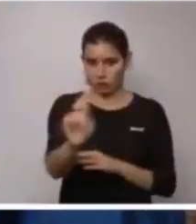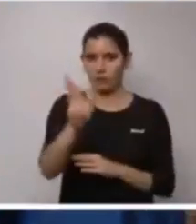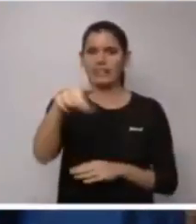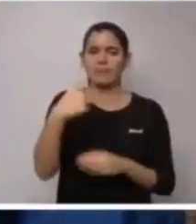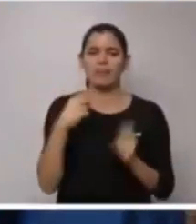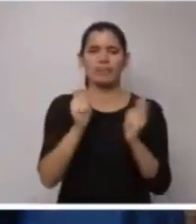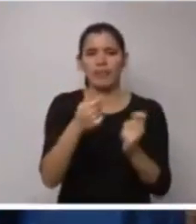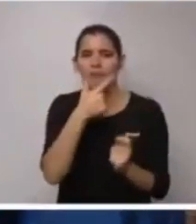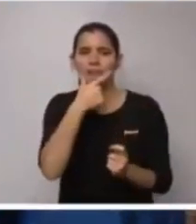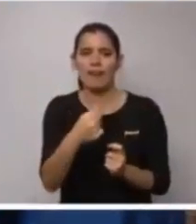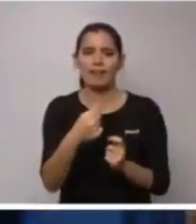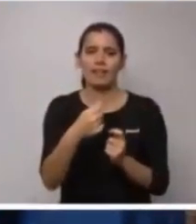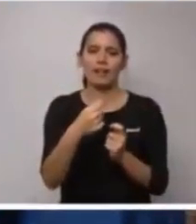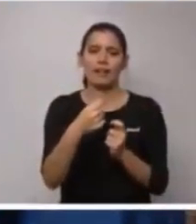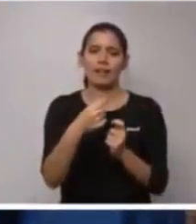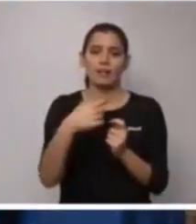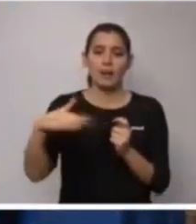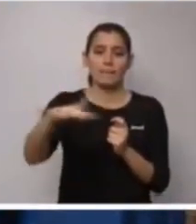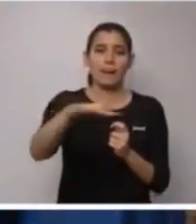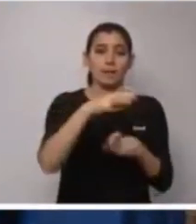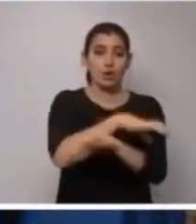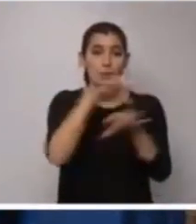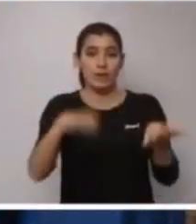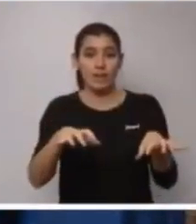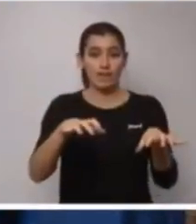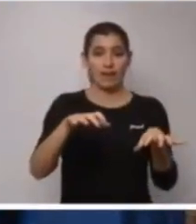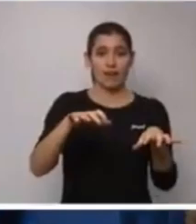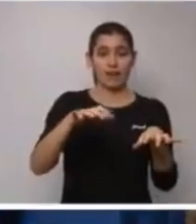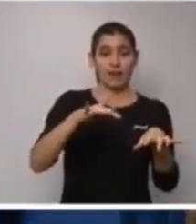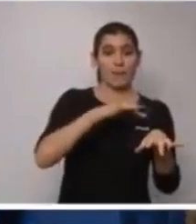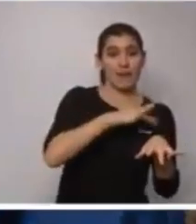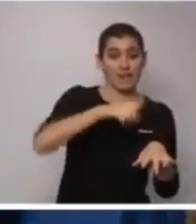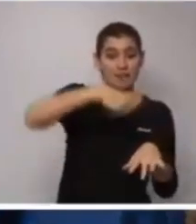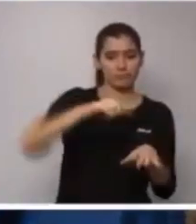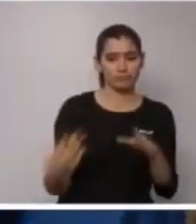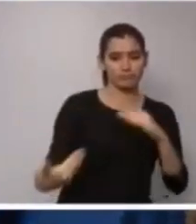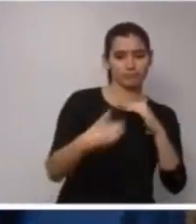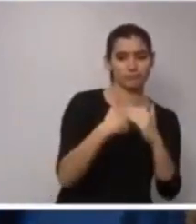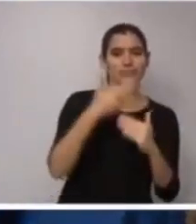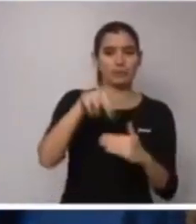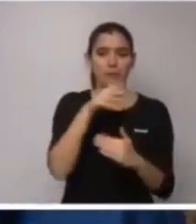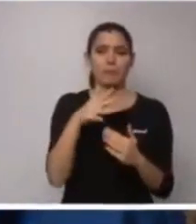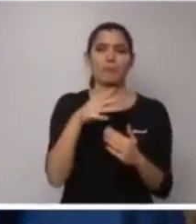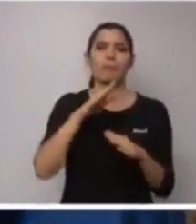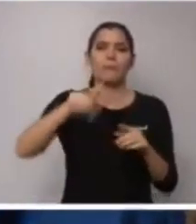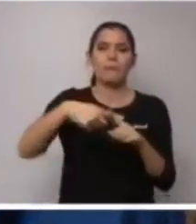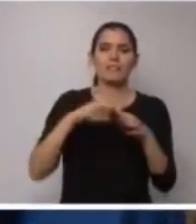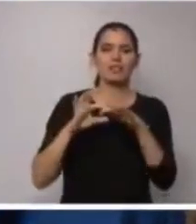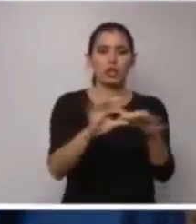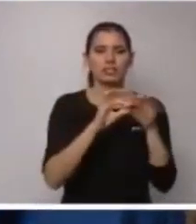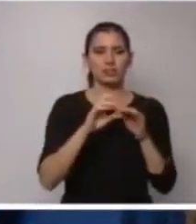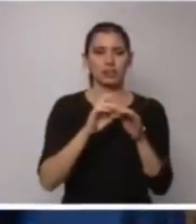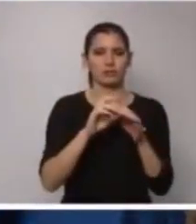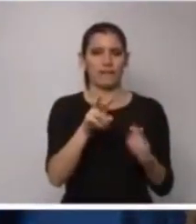también la integración de los barrios de Rusafa y Malilla, con una cohesión urbana verde, paisajística,